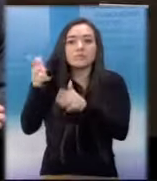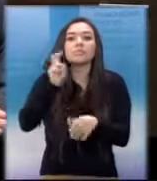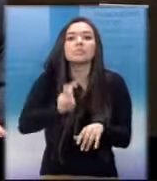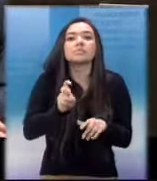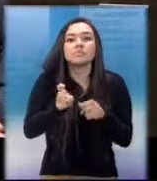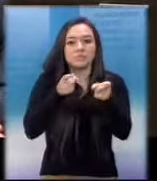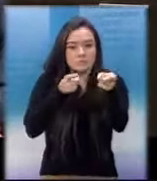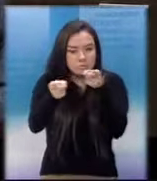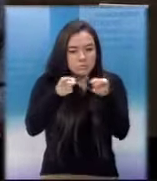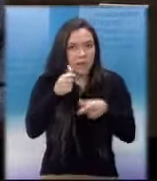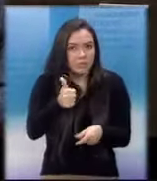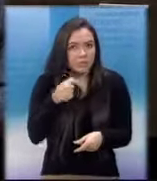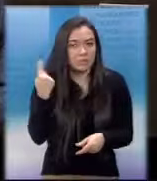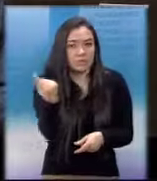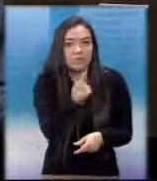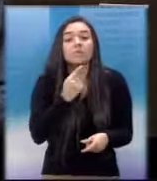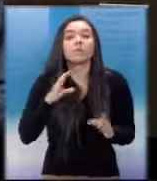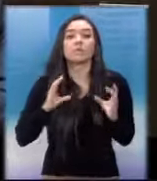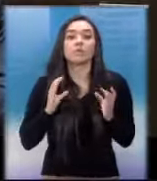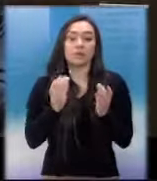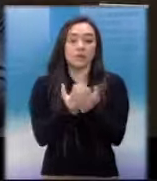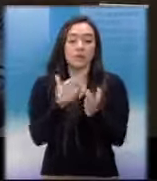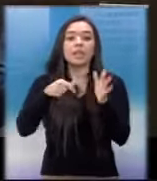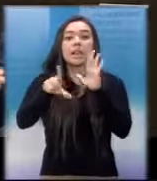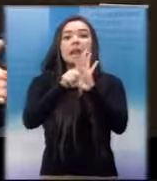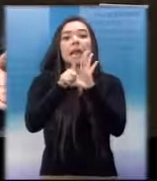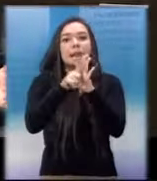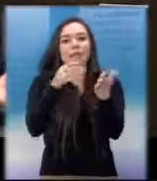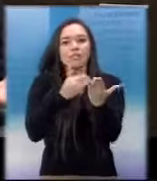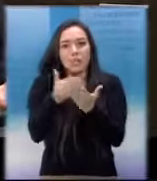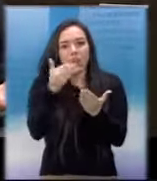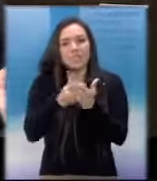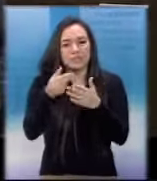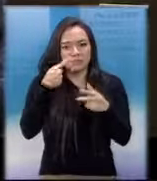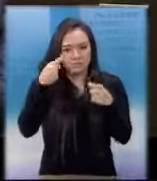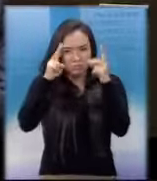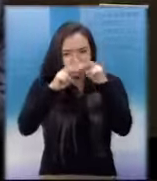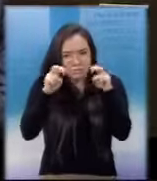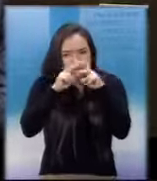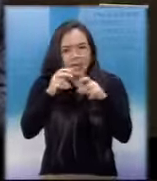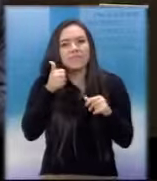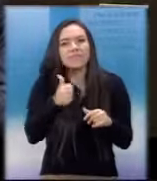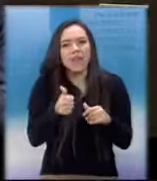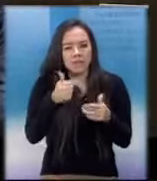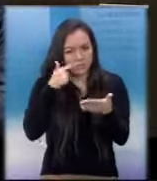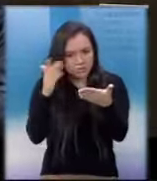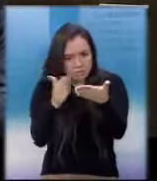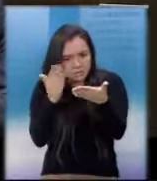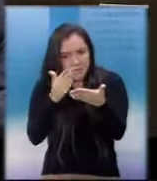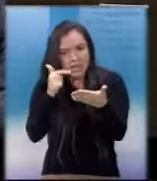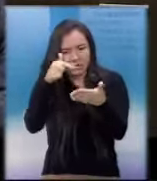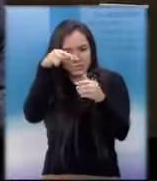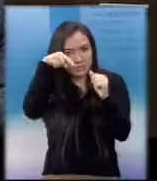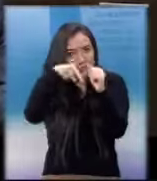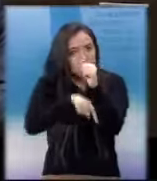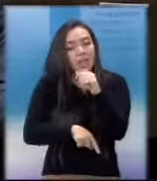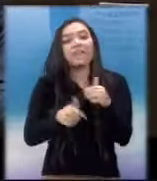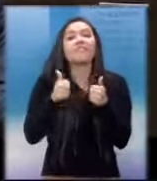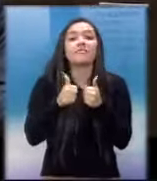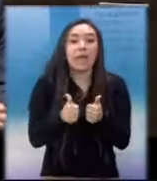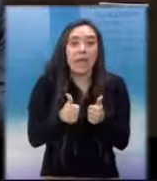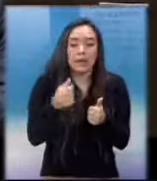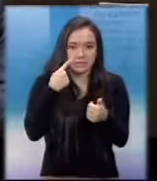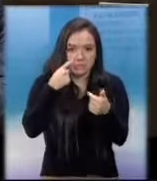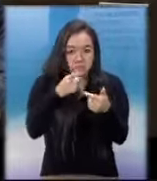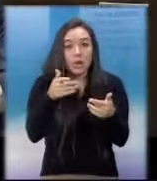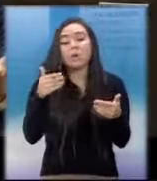buscar que el Congreso pueda aprobar leyes que interesan a la nación y que están ahí archivadas. Entonces, es una manera diferente, es